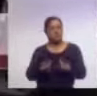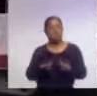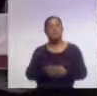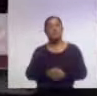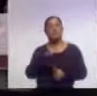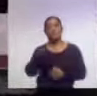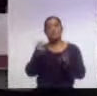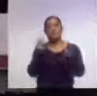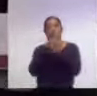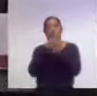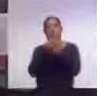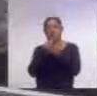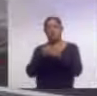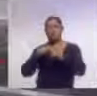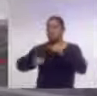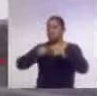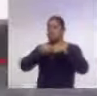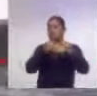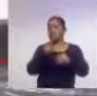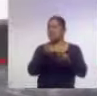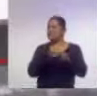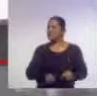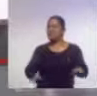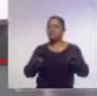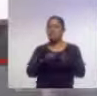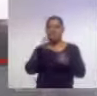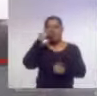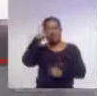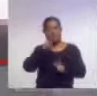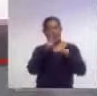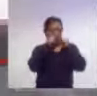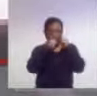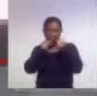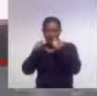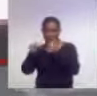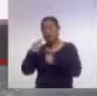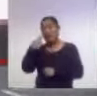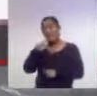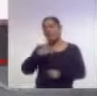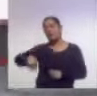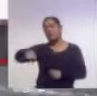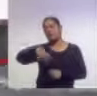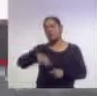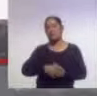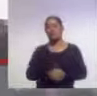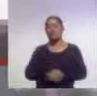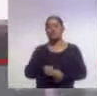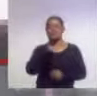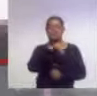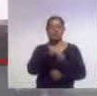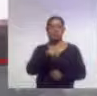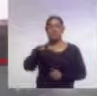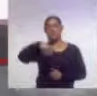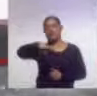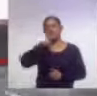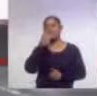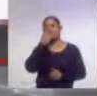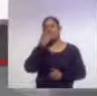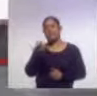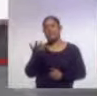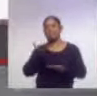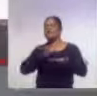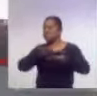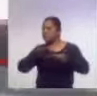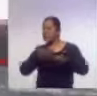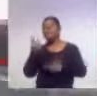capacitación permanente es fundamental para atender las demandas de la población. Mario, auditorio, comentarles y compartirles un